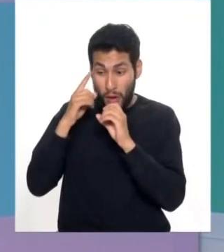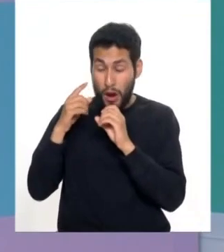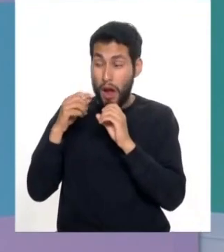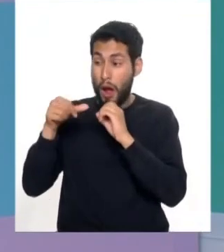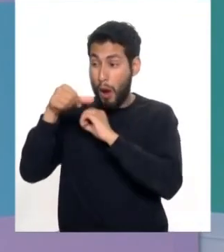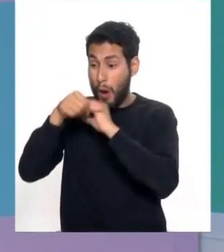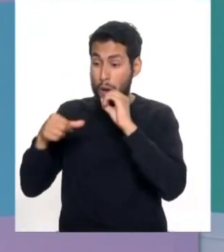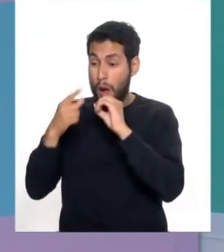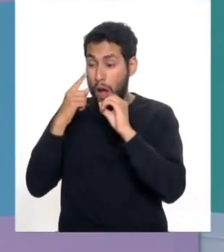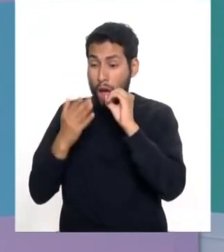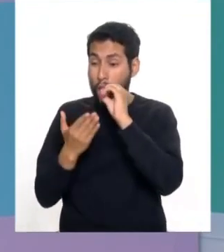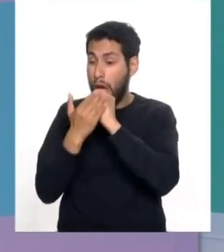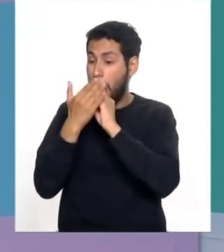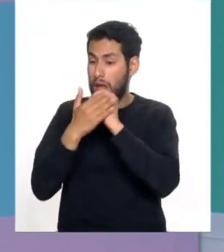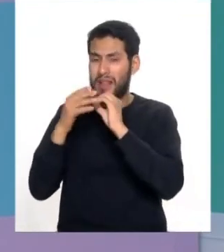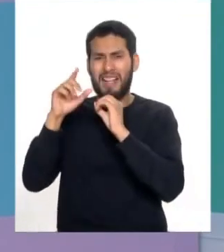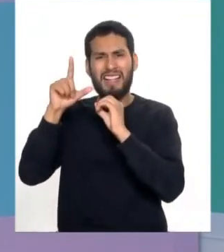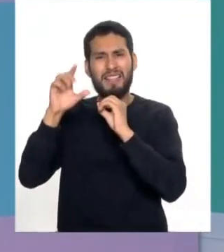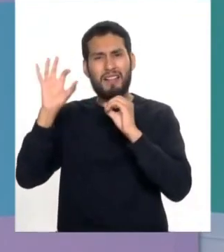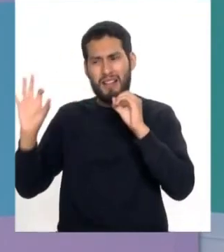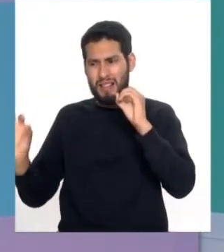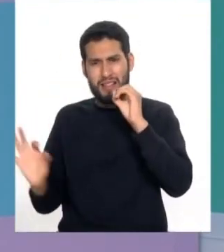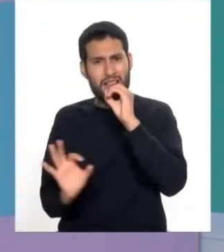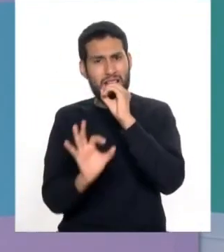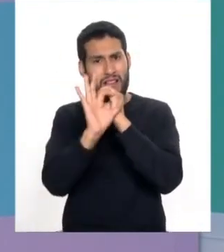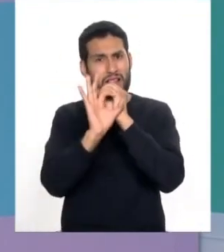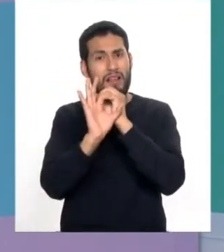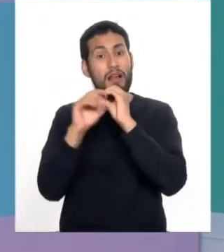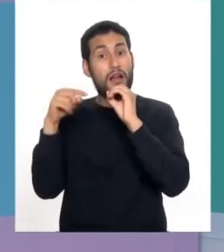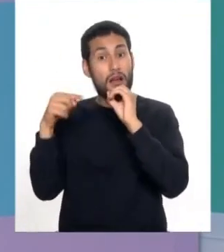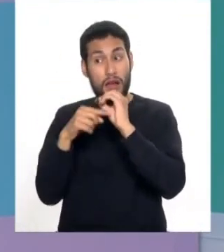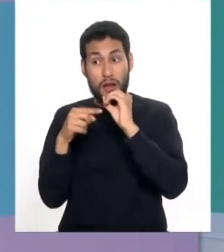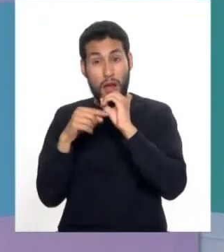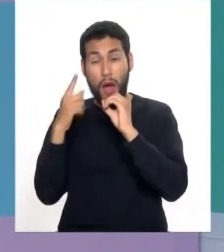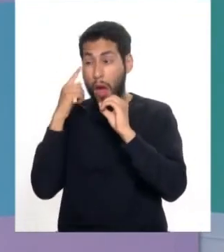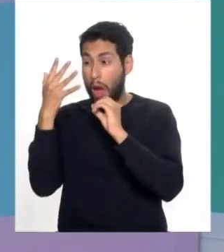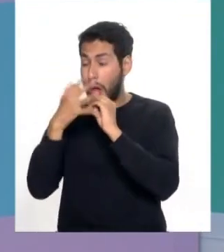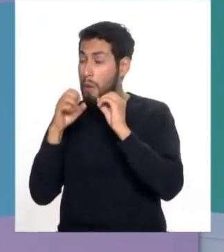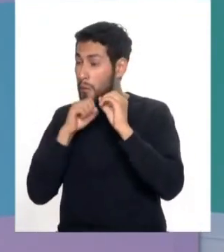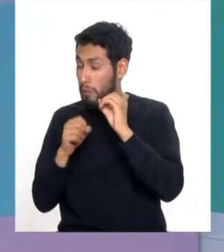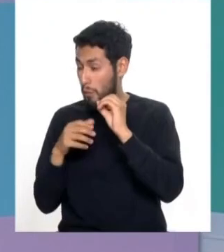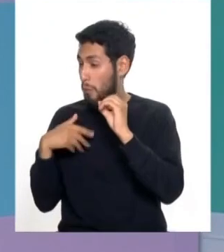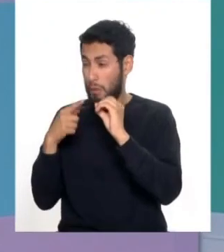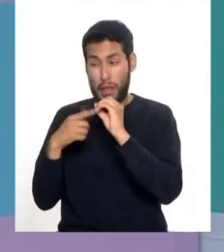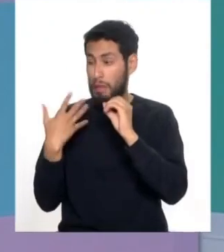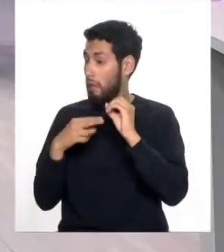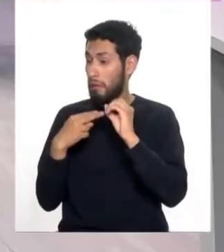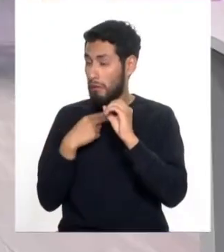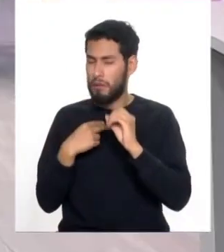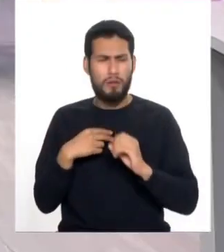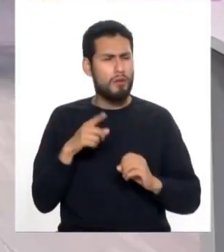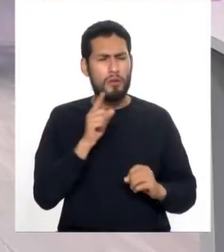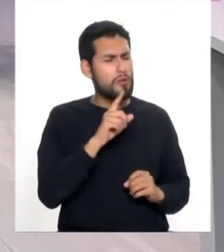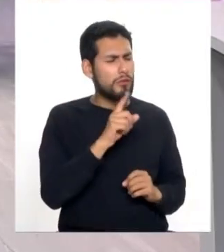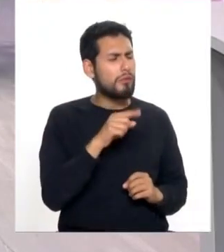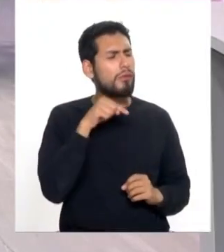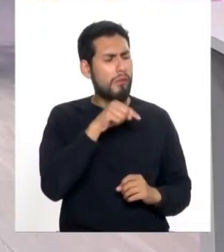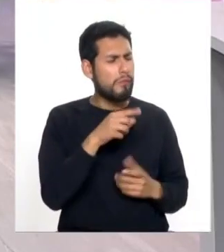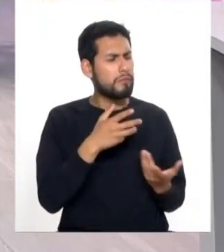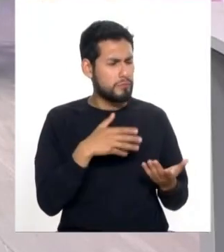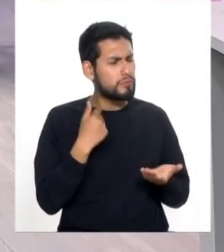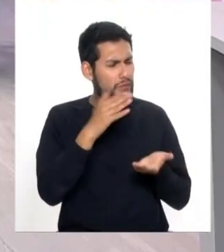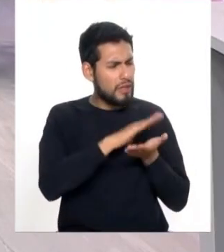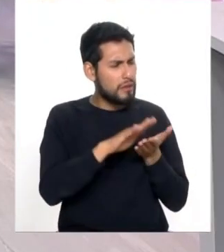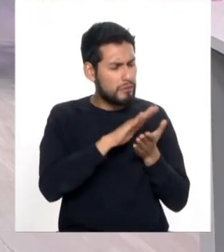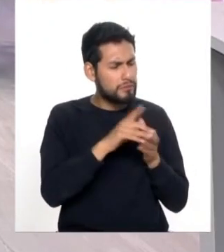siempre hay características propias de la persona que hace que en los años se pueda tener una opacidad pero no le impide la visión